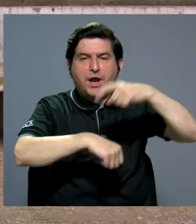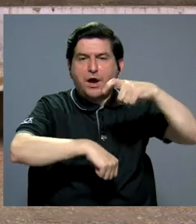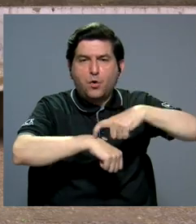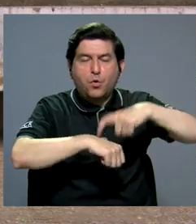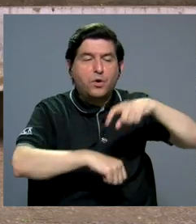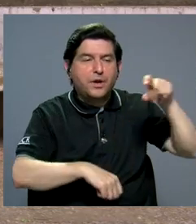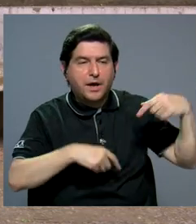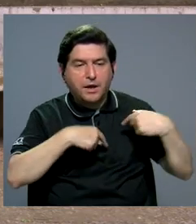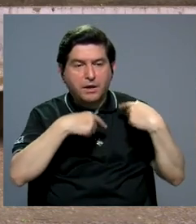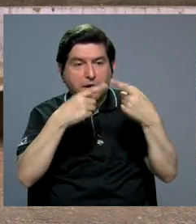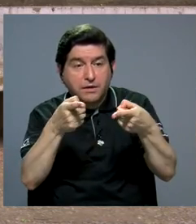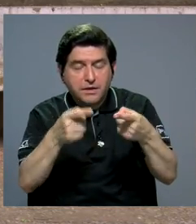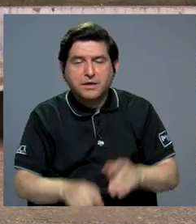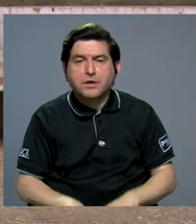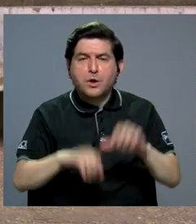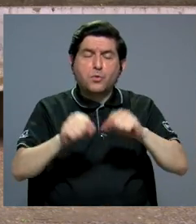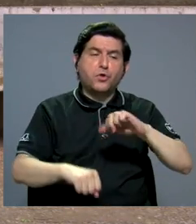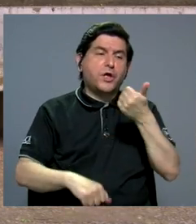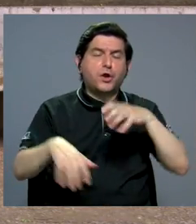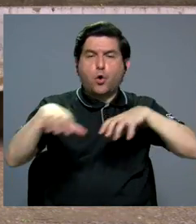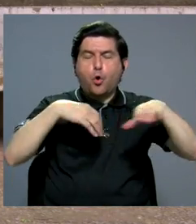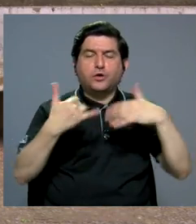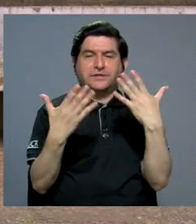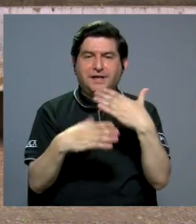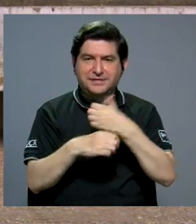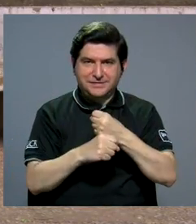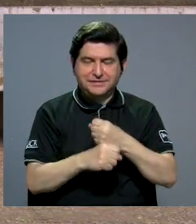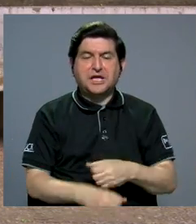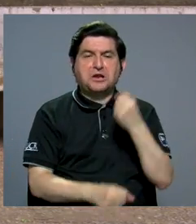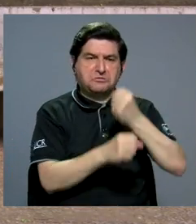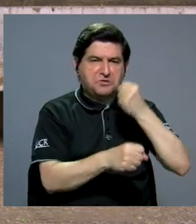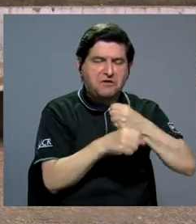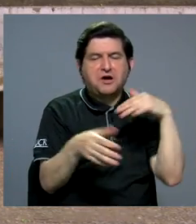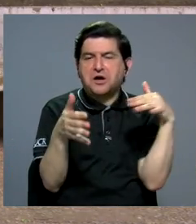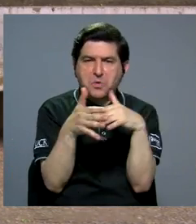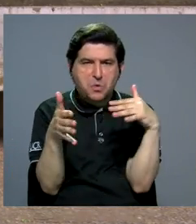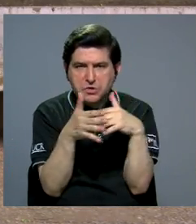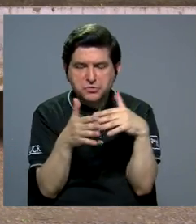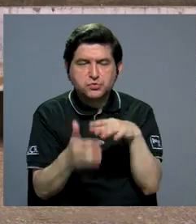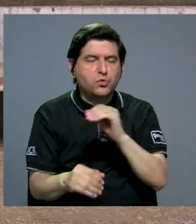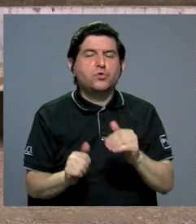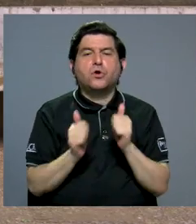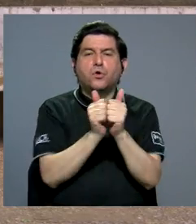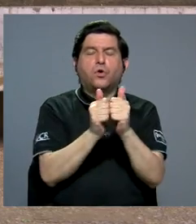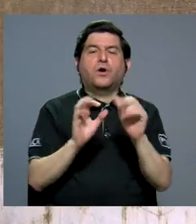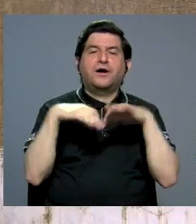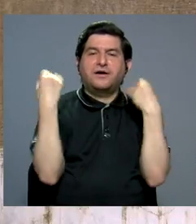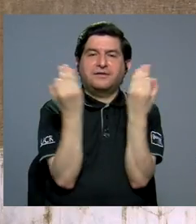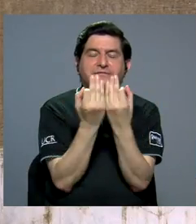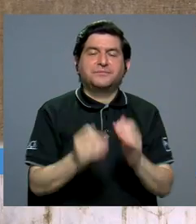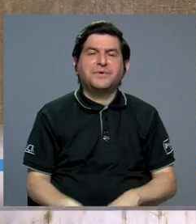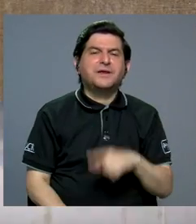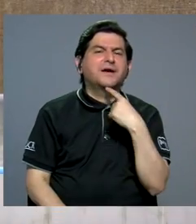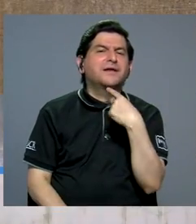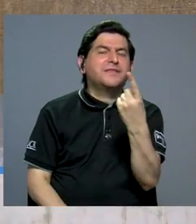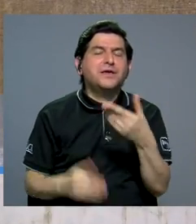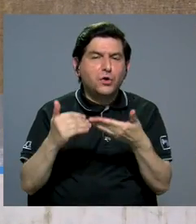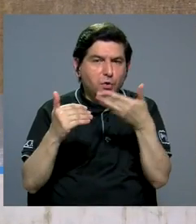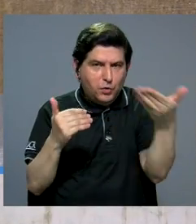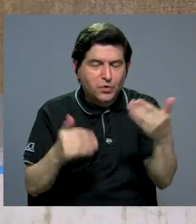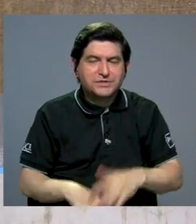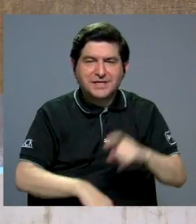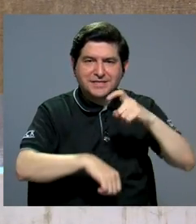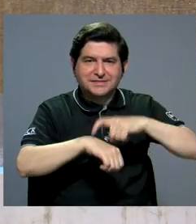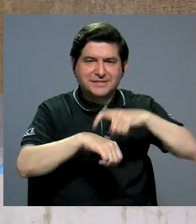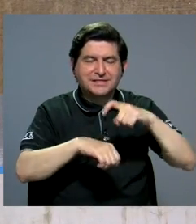viajar, podrían hacer otras actividades, ya sea de trabajo, de estudio o de estar con la familia. Mencionaba usted esos elementos,